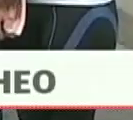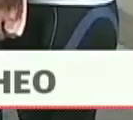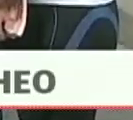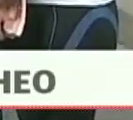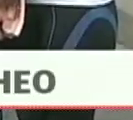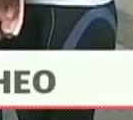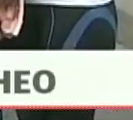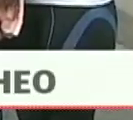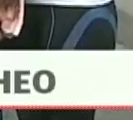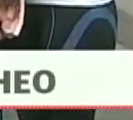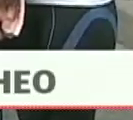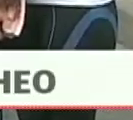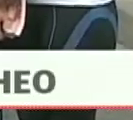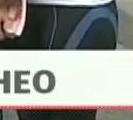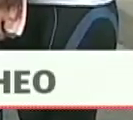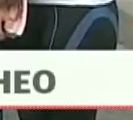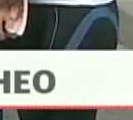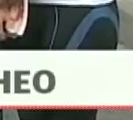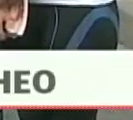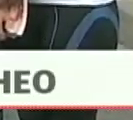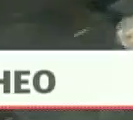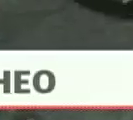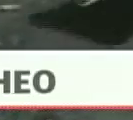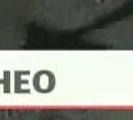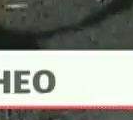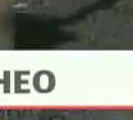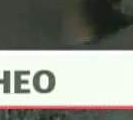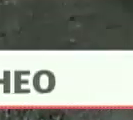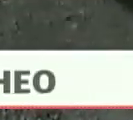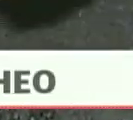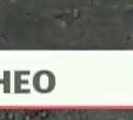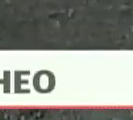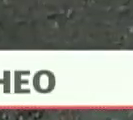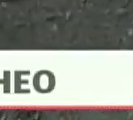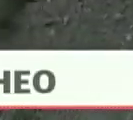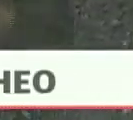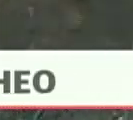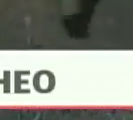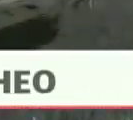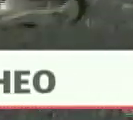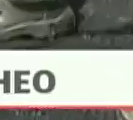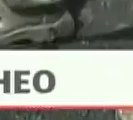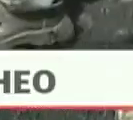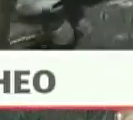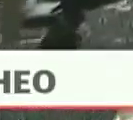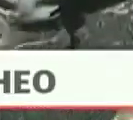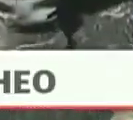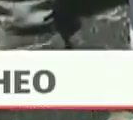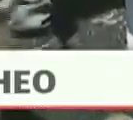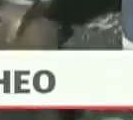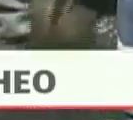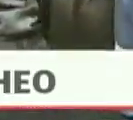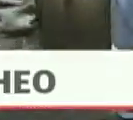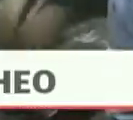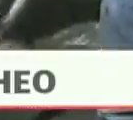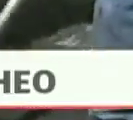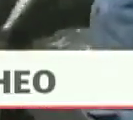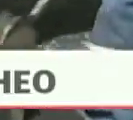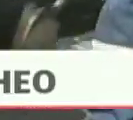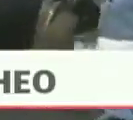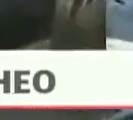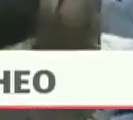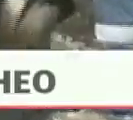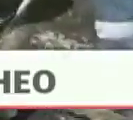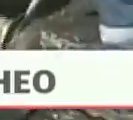nuestras organizaciones sociales y la comunidad estar aquí a pesar de esa sabotaje económico que nos han